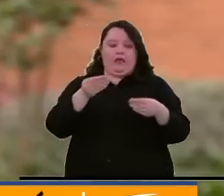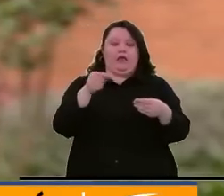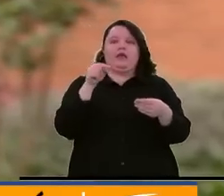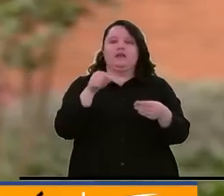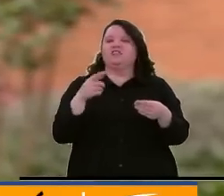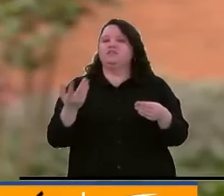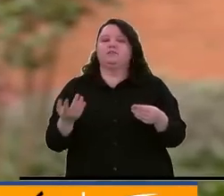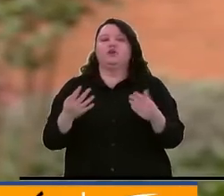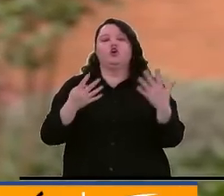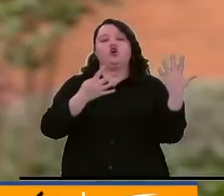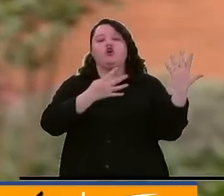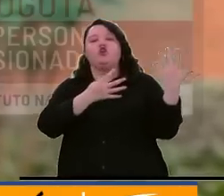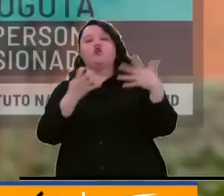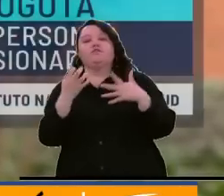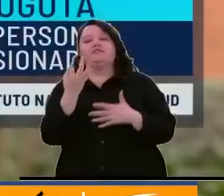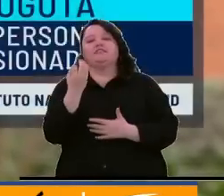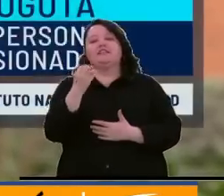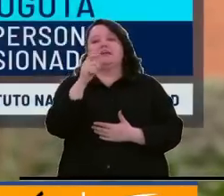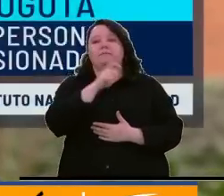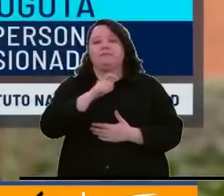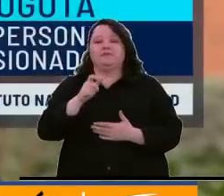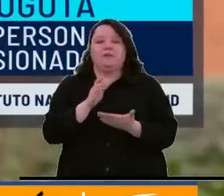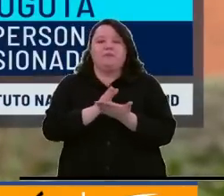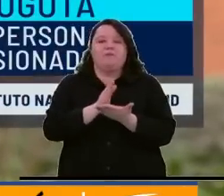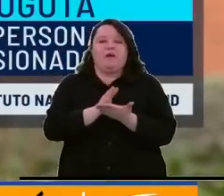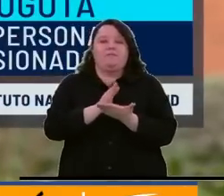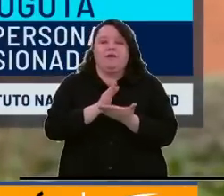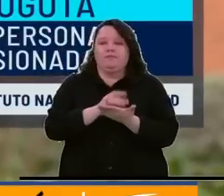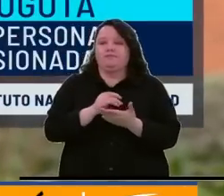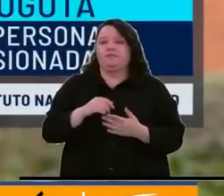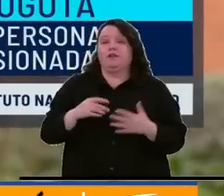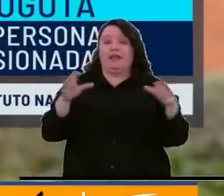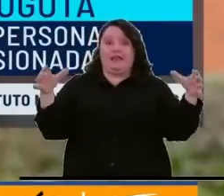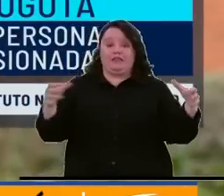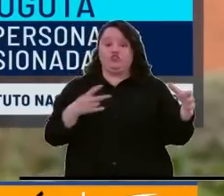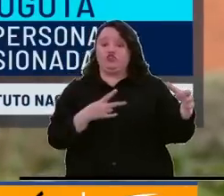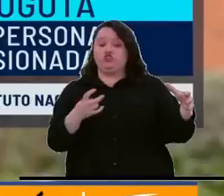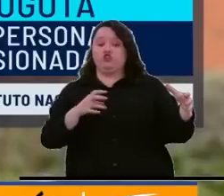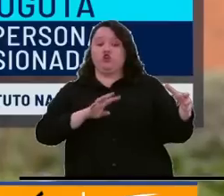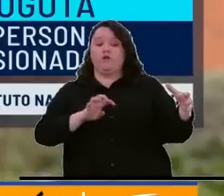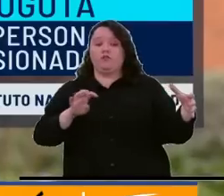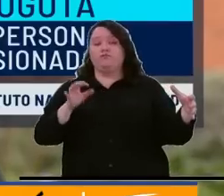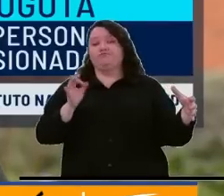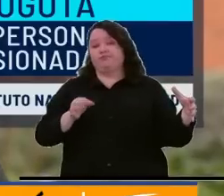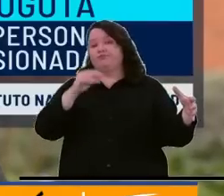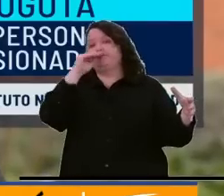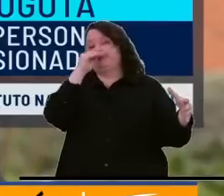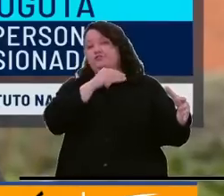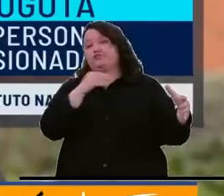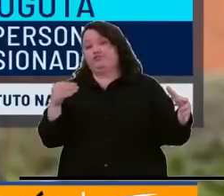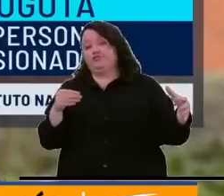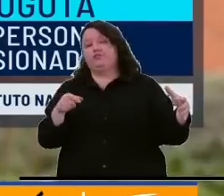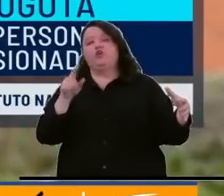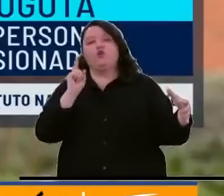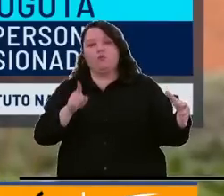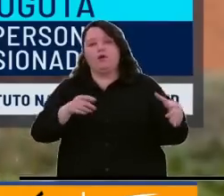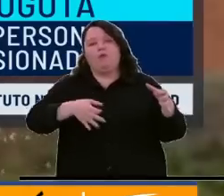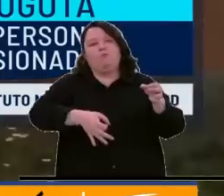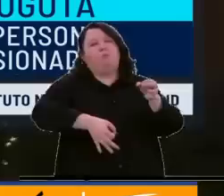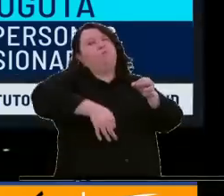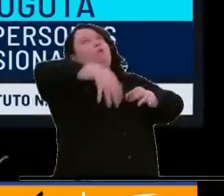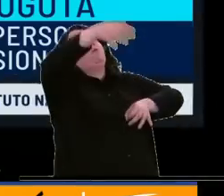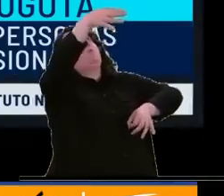son 930 personas lesionadas, de las cuales 299 son niños por pólvora en el país.